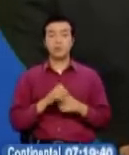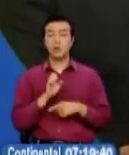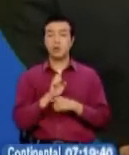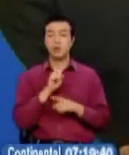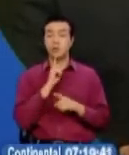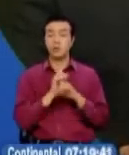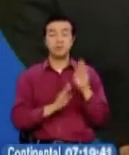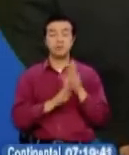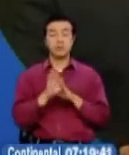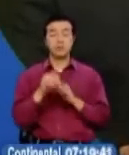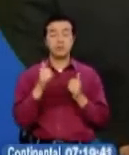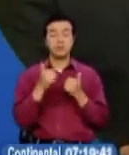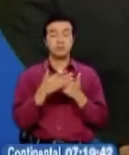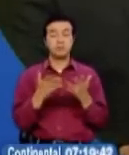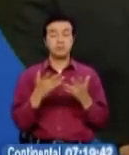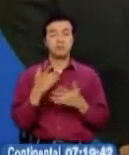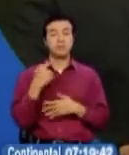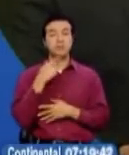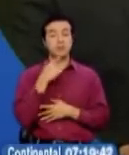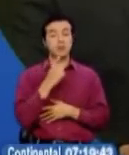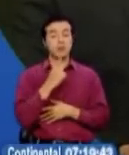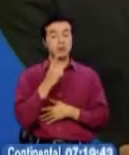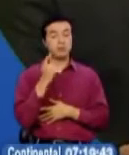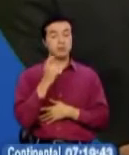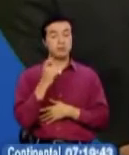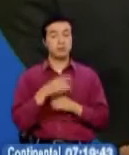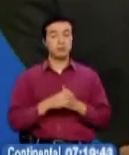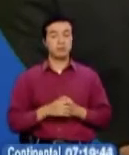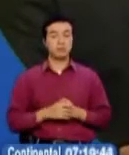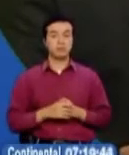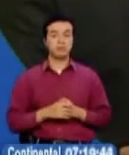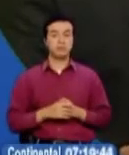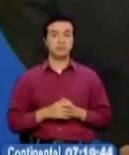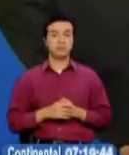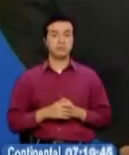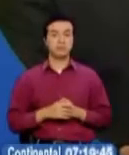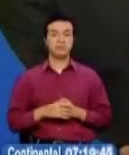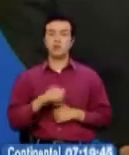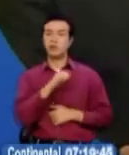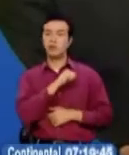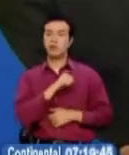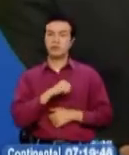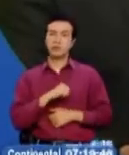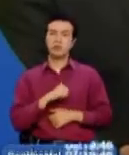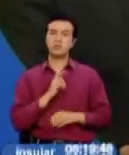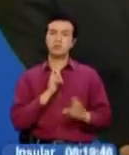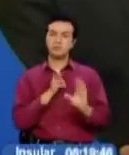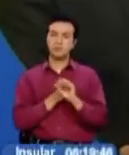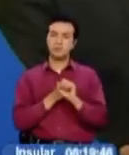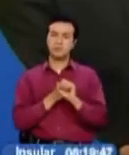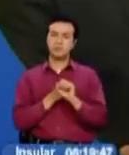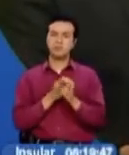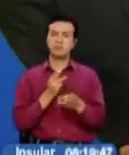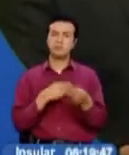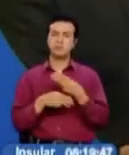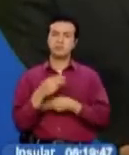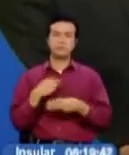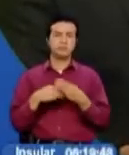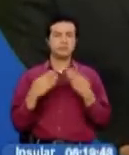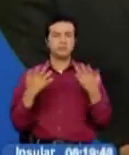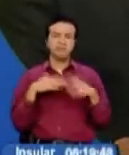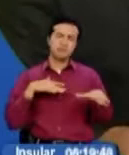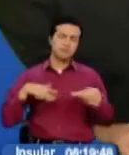gran ventaja competitiva. Pero requiere, sobre todo, una actitud de participación en un mercado grande,